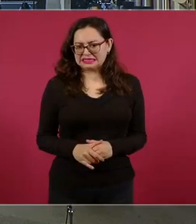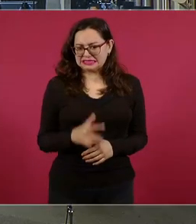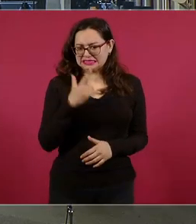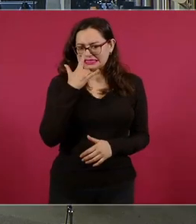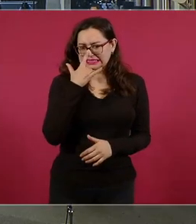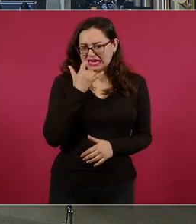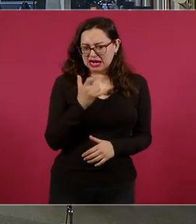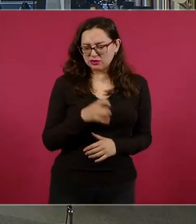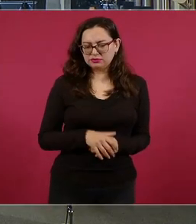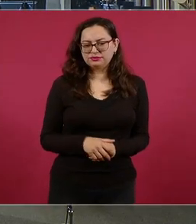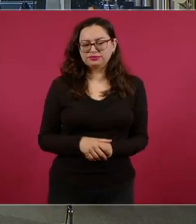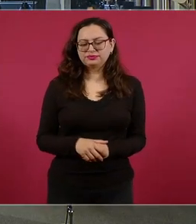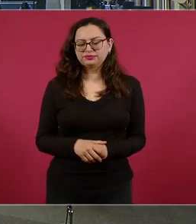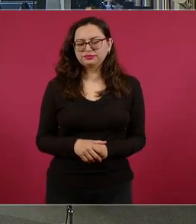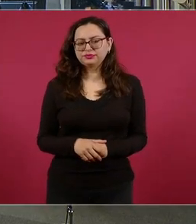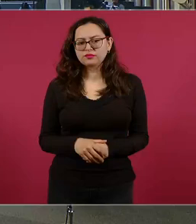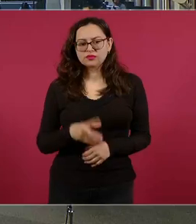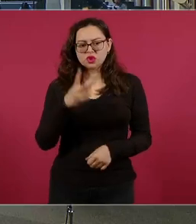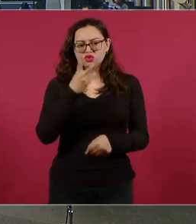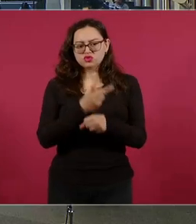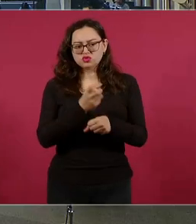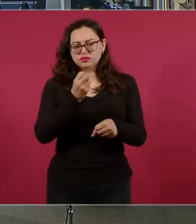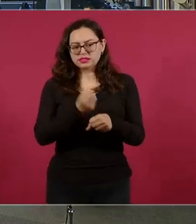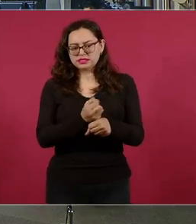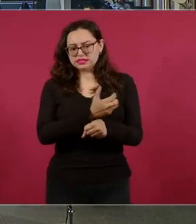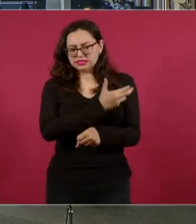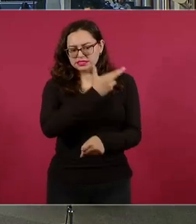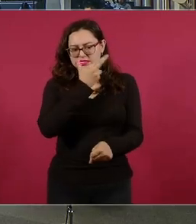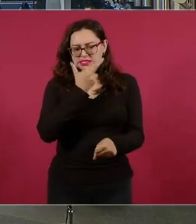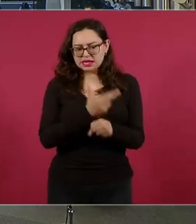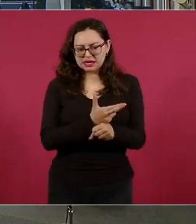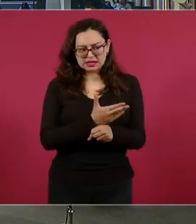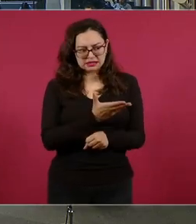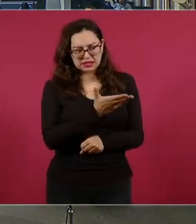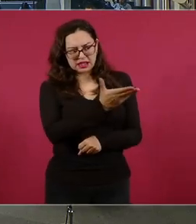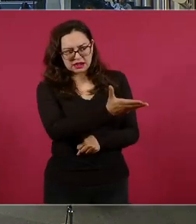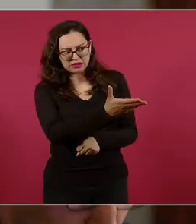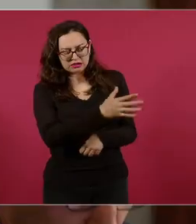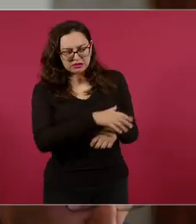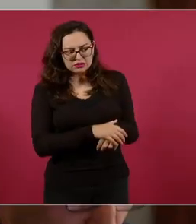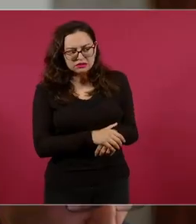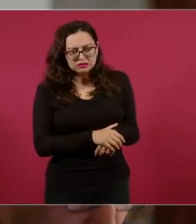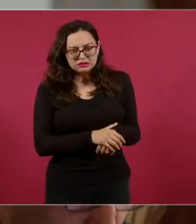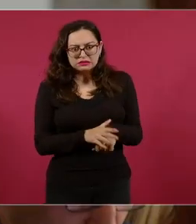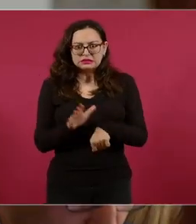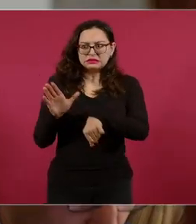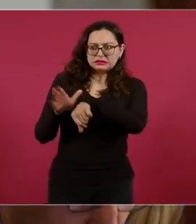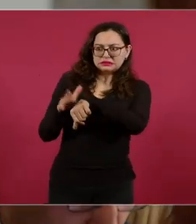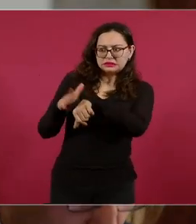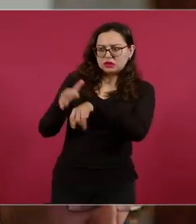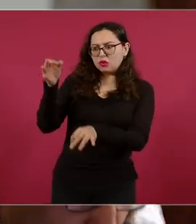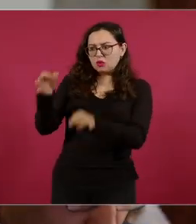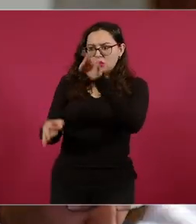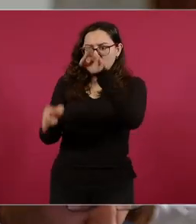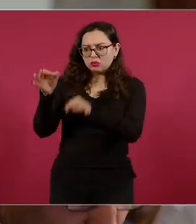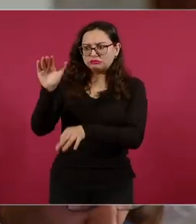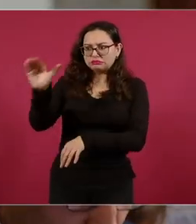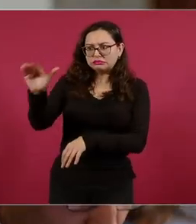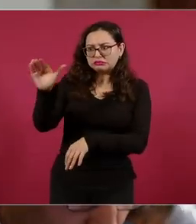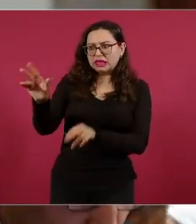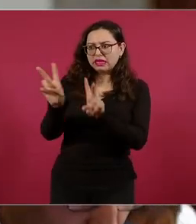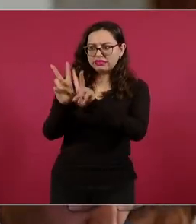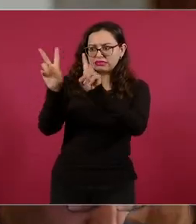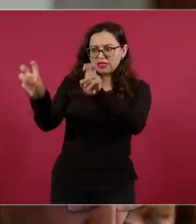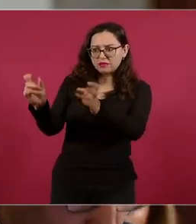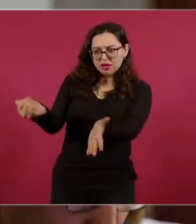Judicial para que agilicen los juicios que se tienen. Supongo que ahí va incluido también el asunto